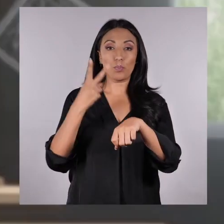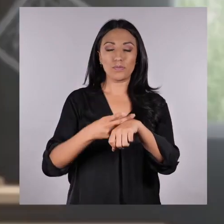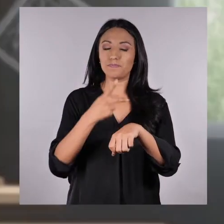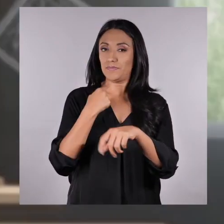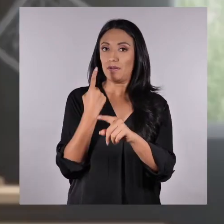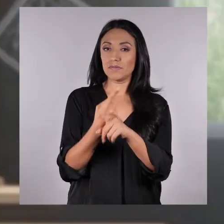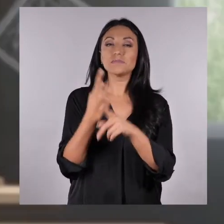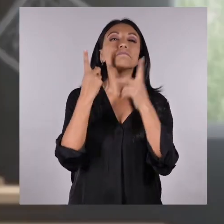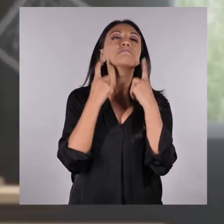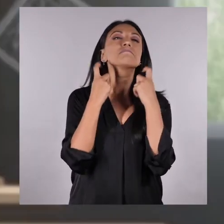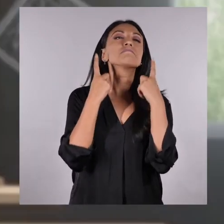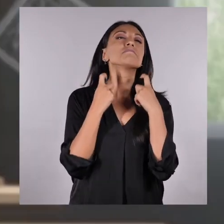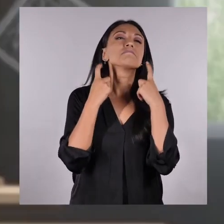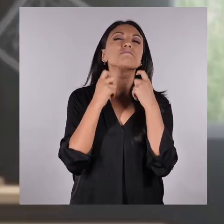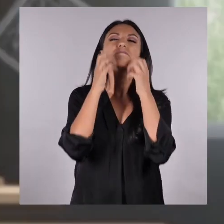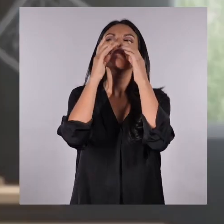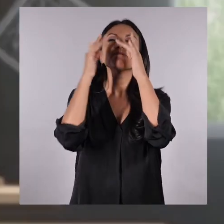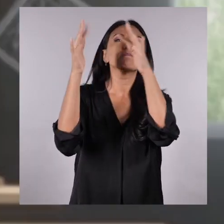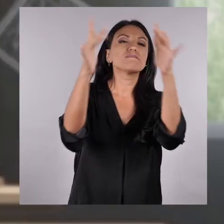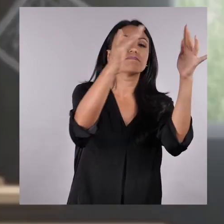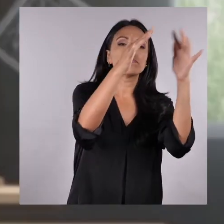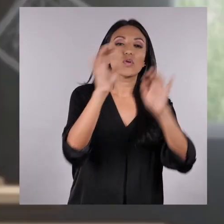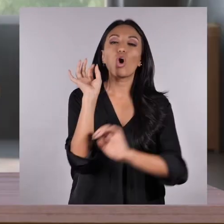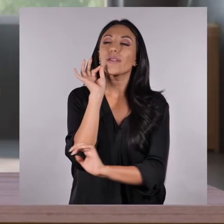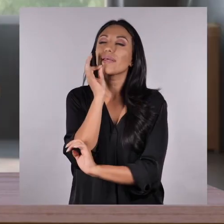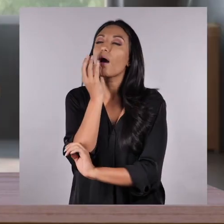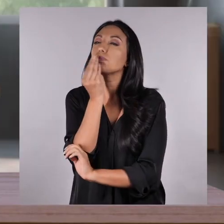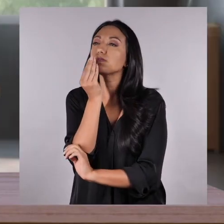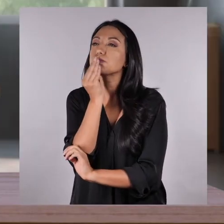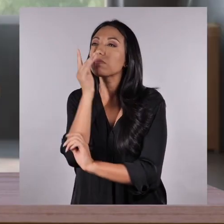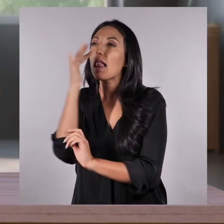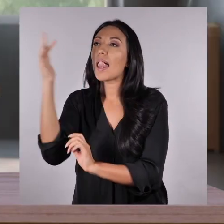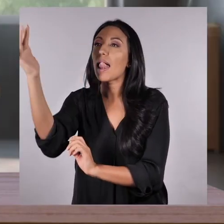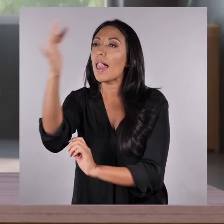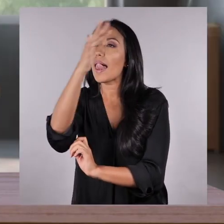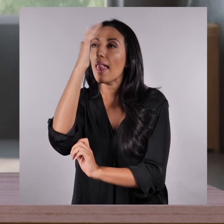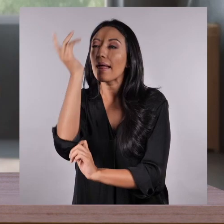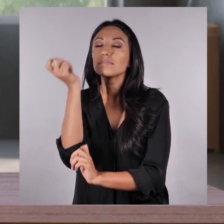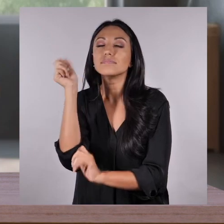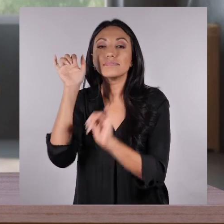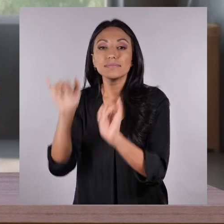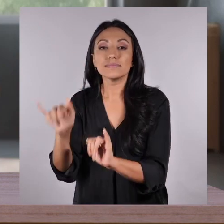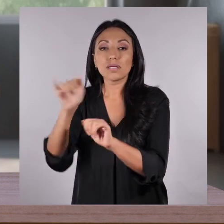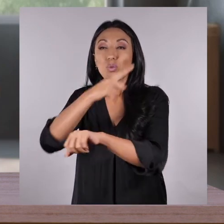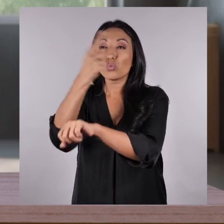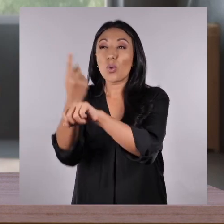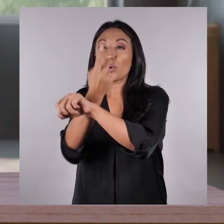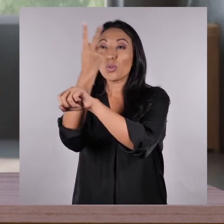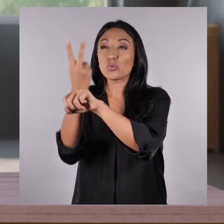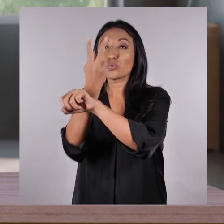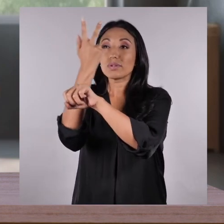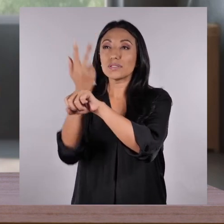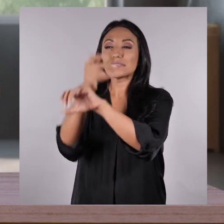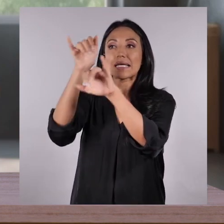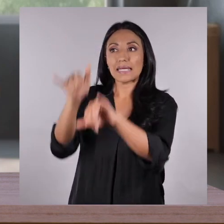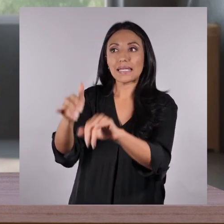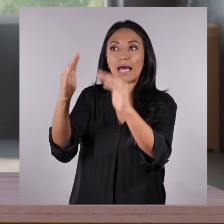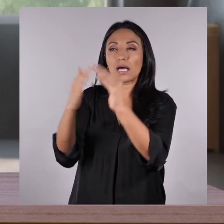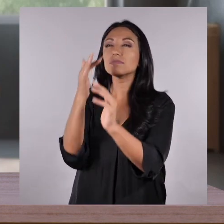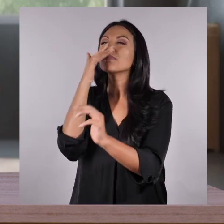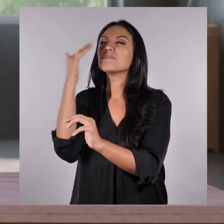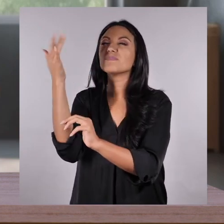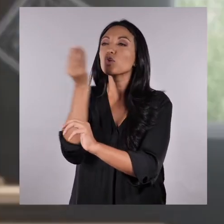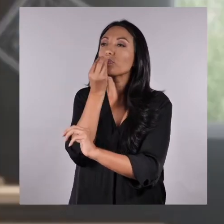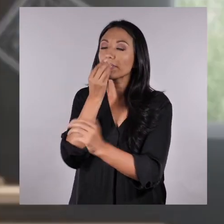eso, cuando usas colonia se queda en el aire. O el olor de la rica comida que prepara mi pa. Se queda por horas en la casa.